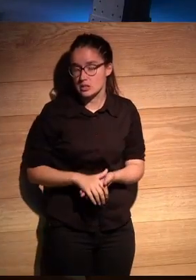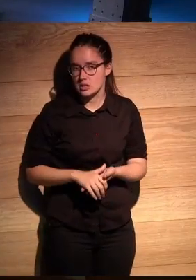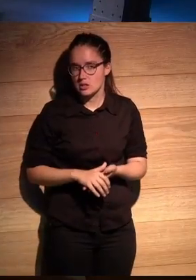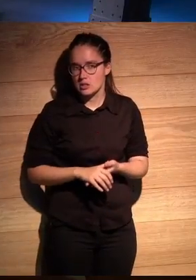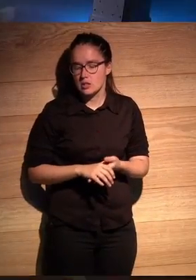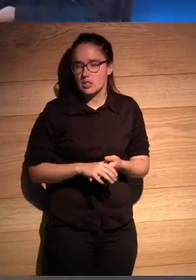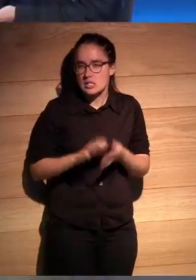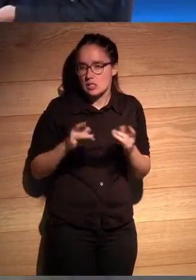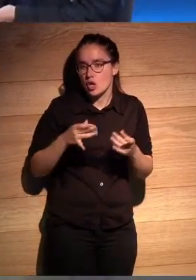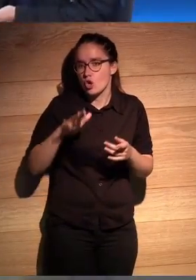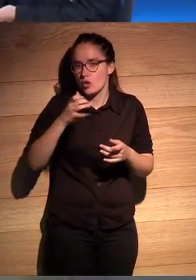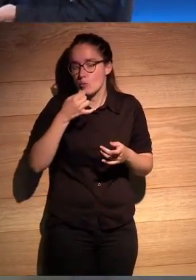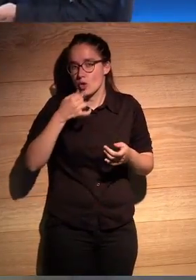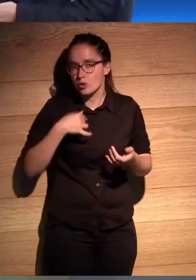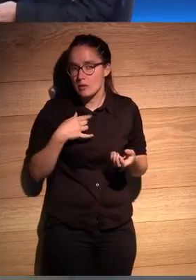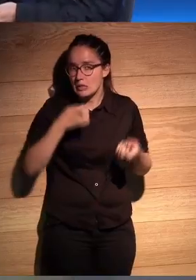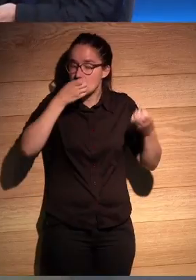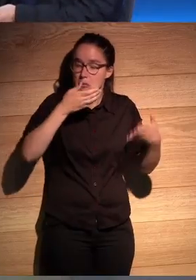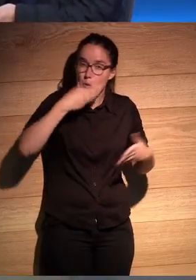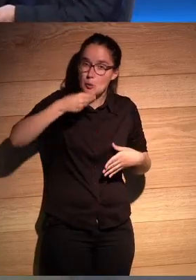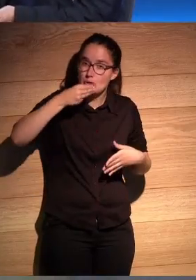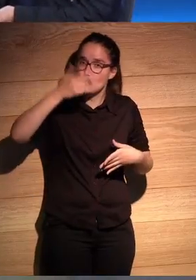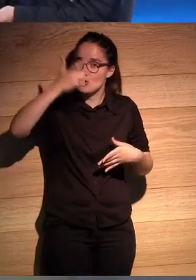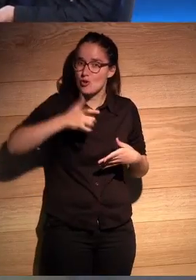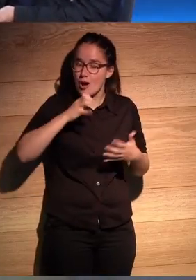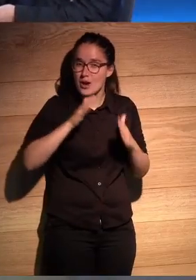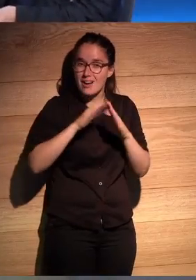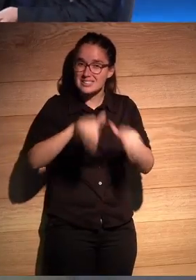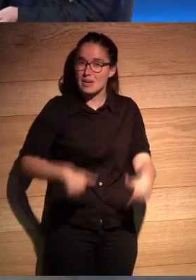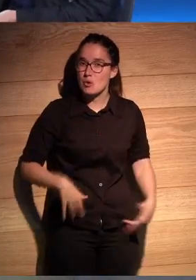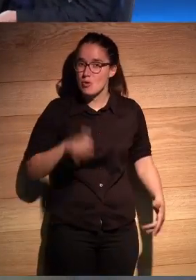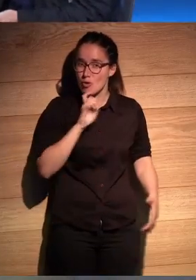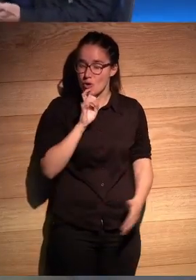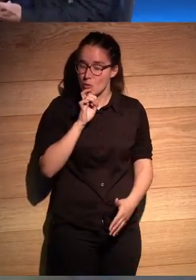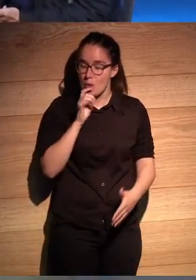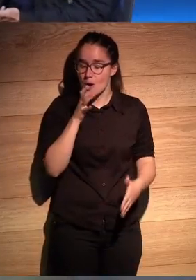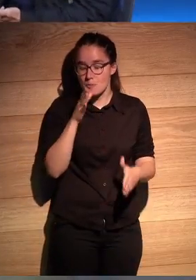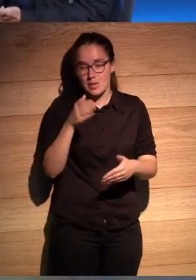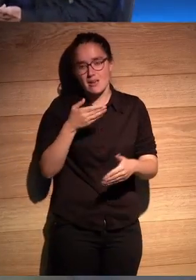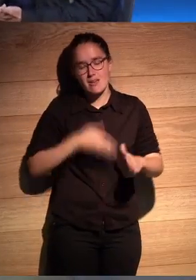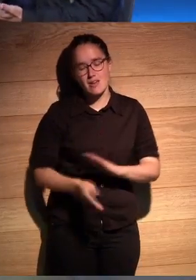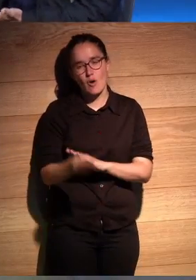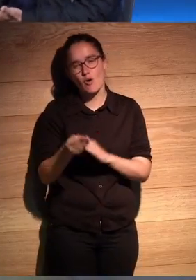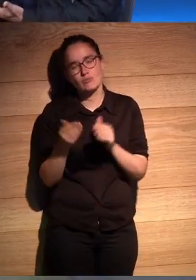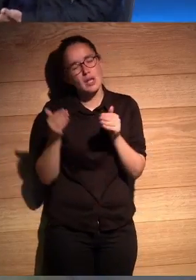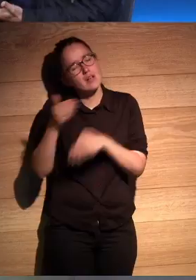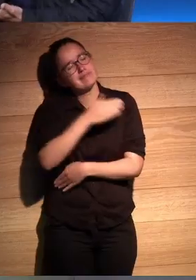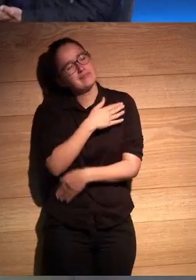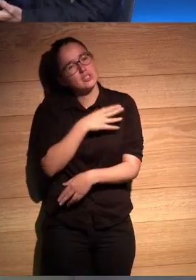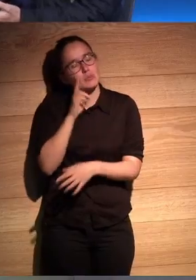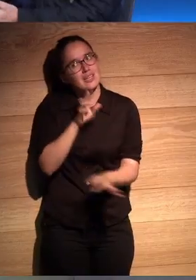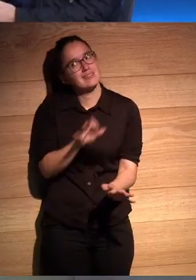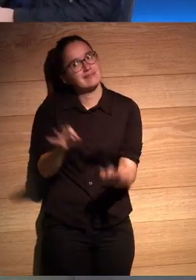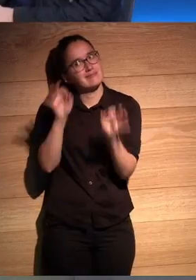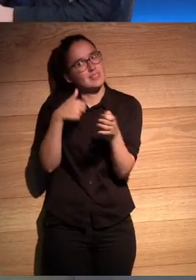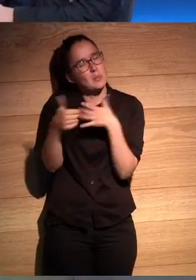me dice sí Rodrigo pero es que esto que tú me dices está bien muy bonito pero yo como vuelvo a casa hoy a la noche y arropo a mi hijo y lo miro a los ojos con mis manos